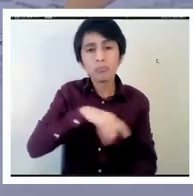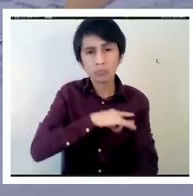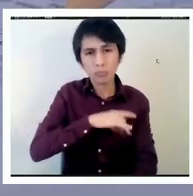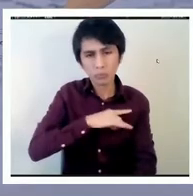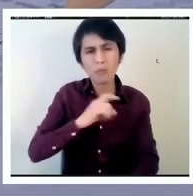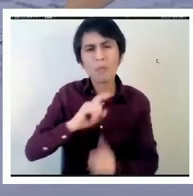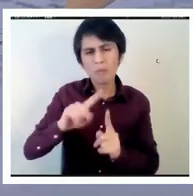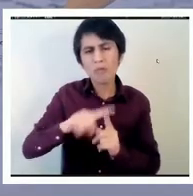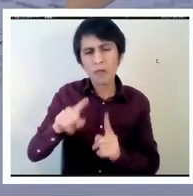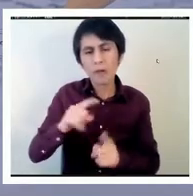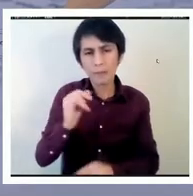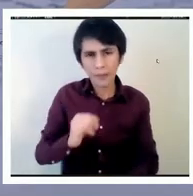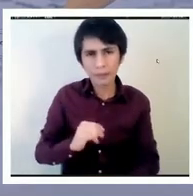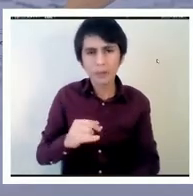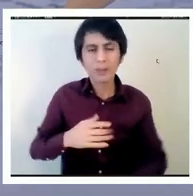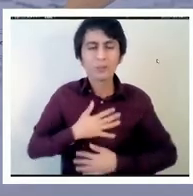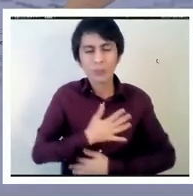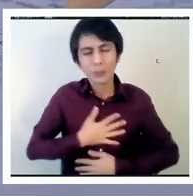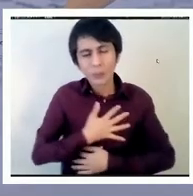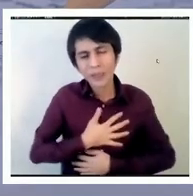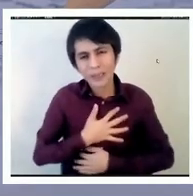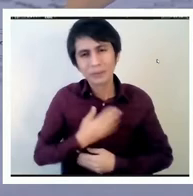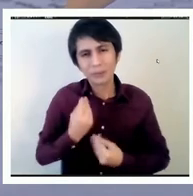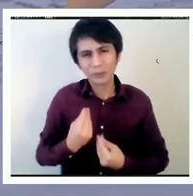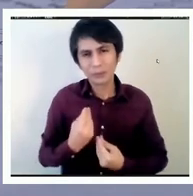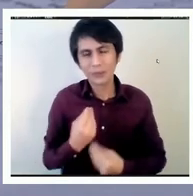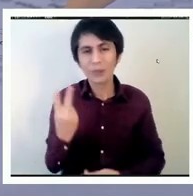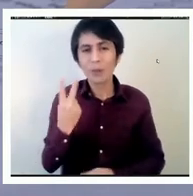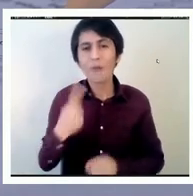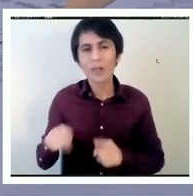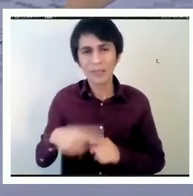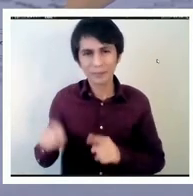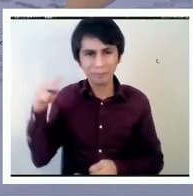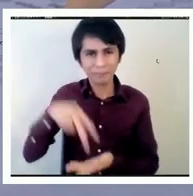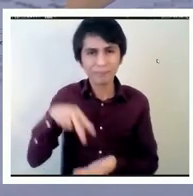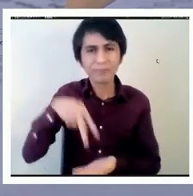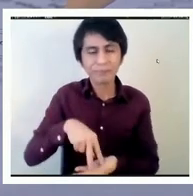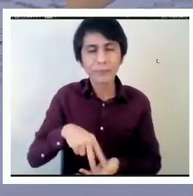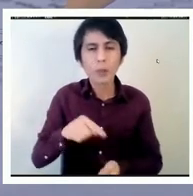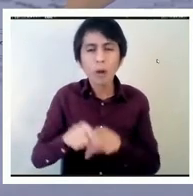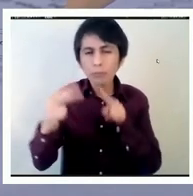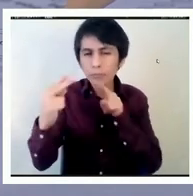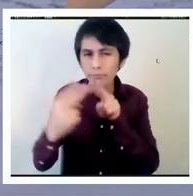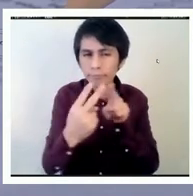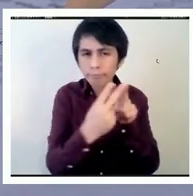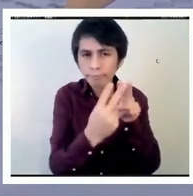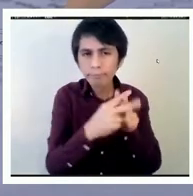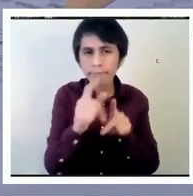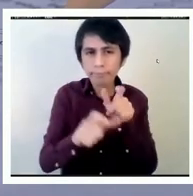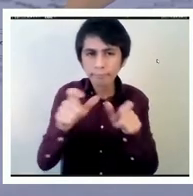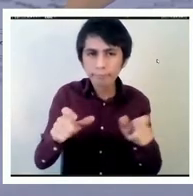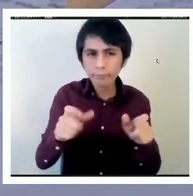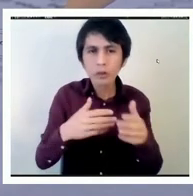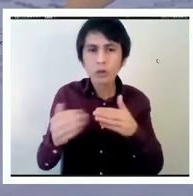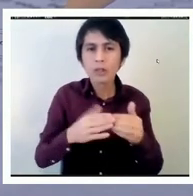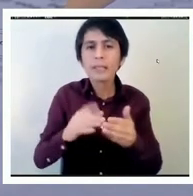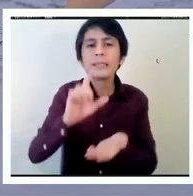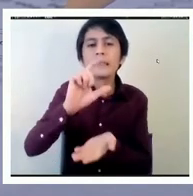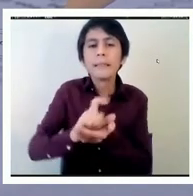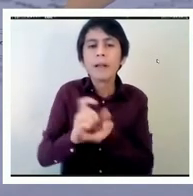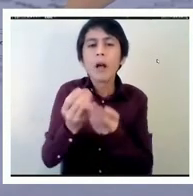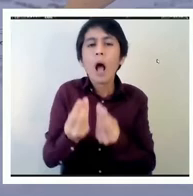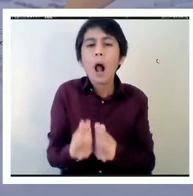en ambas oportunidades, poder conocer a personas del Centro de Calidad y también de